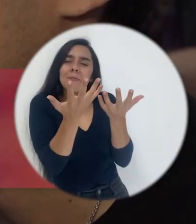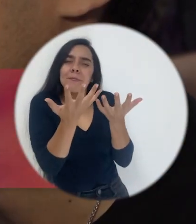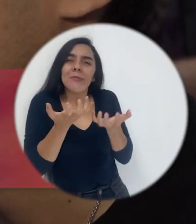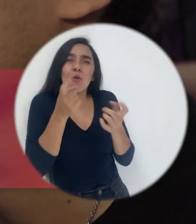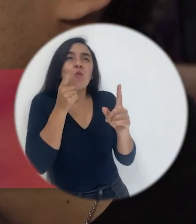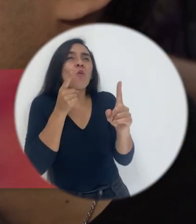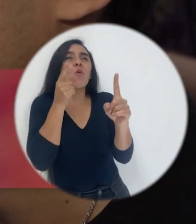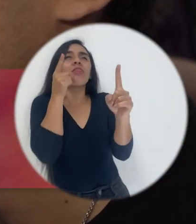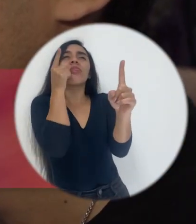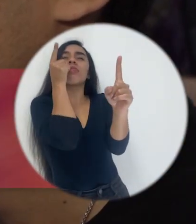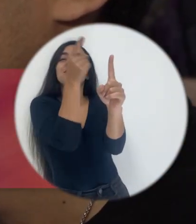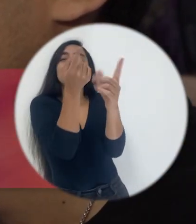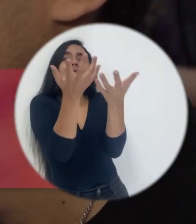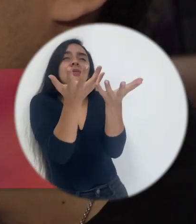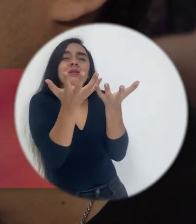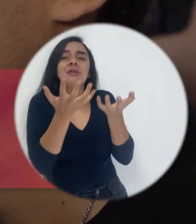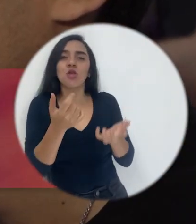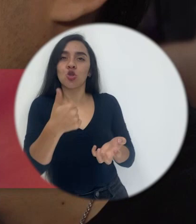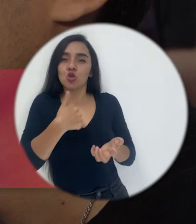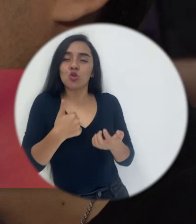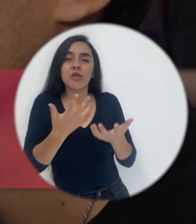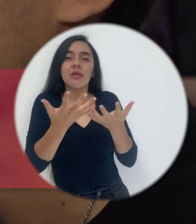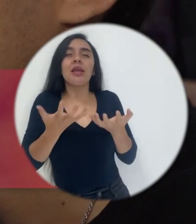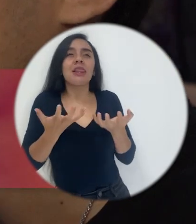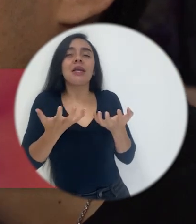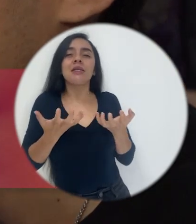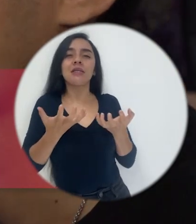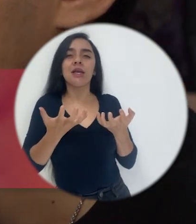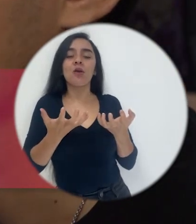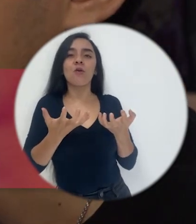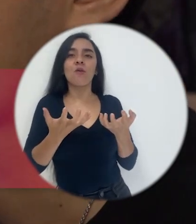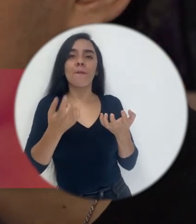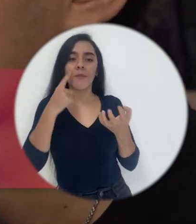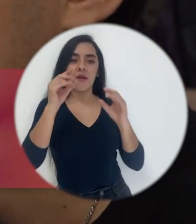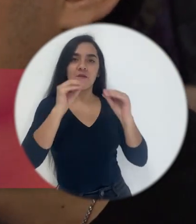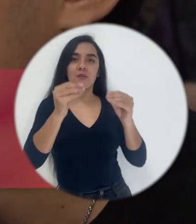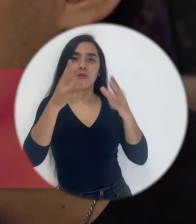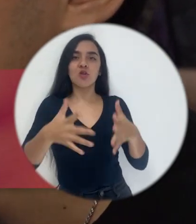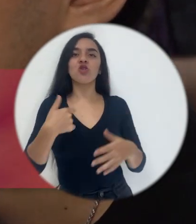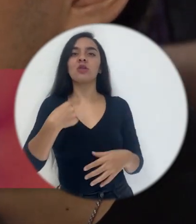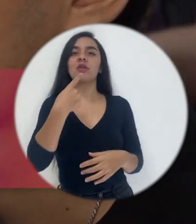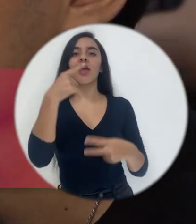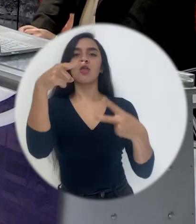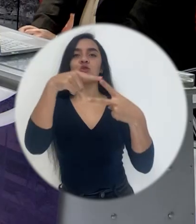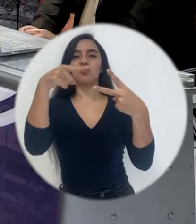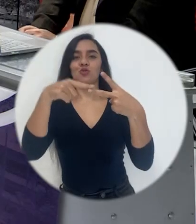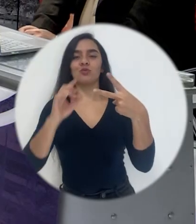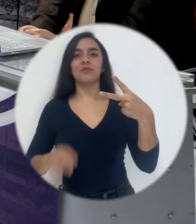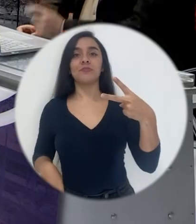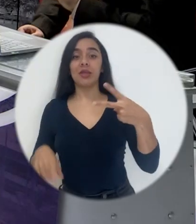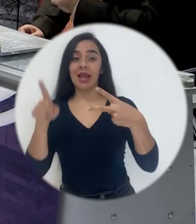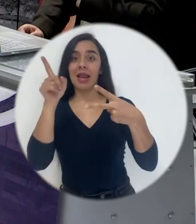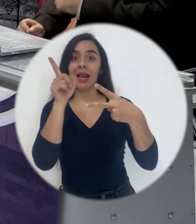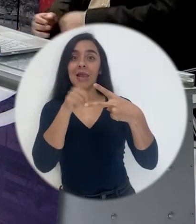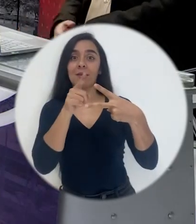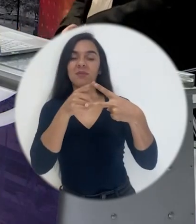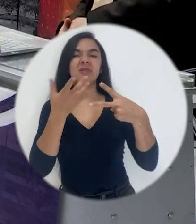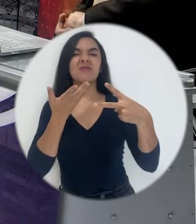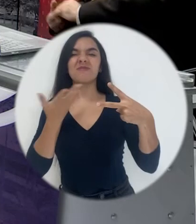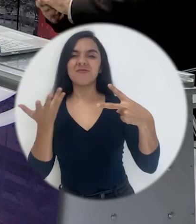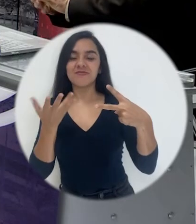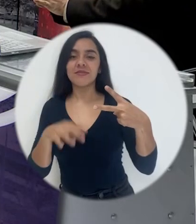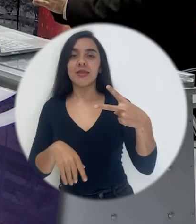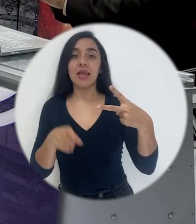quisiera yo, en qué se formaran los profesores, yo diría dos cosas. La primera